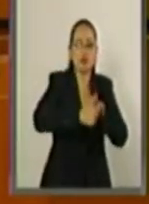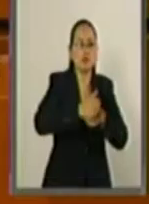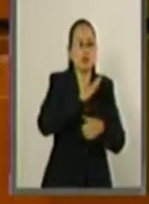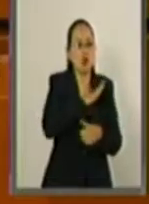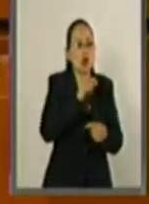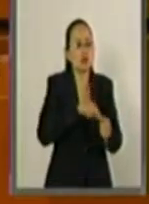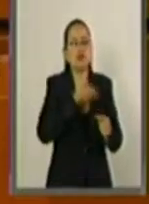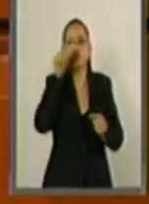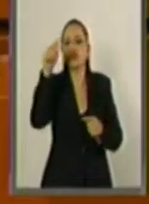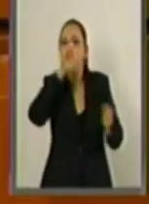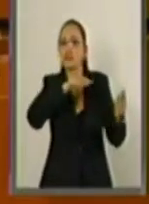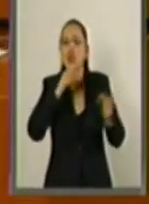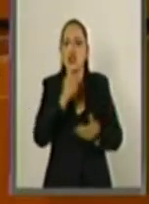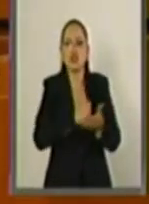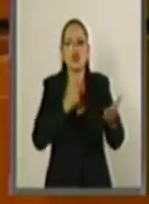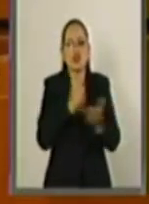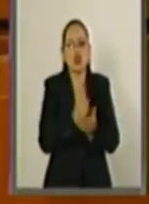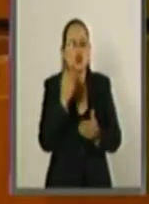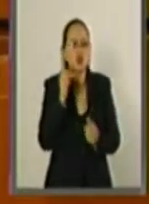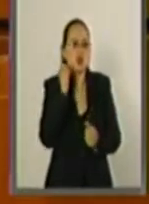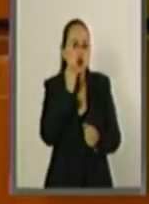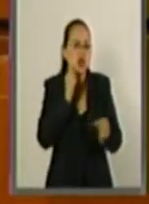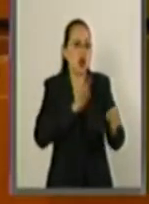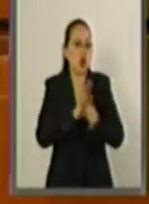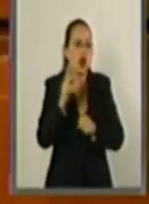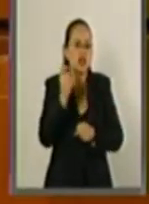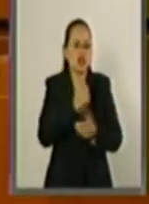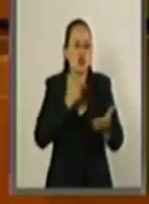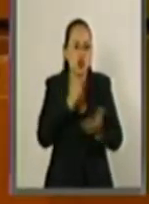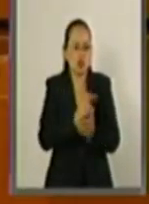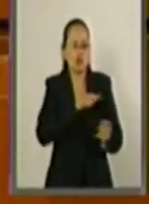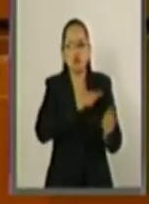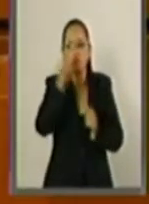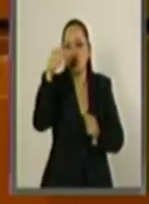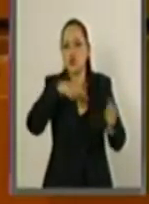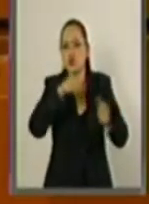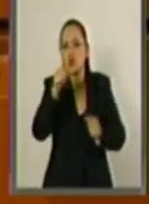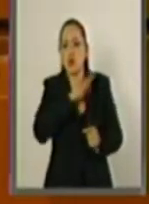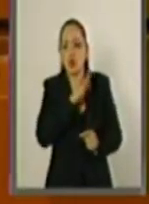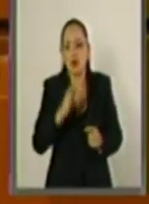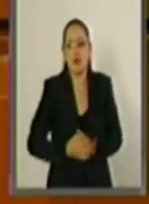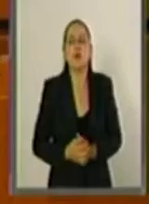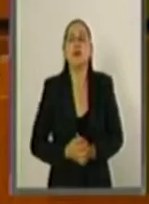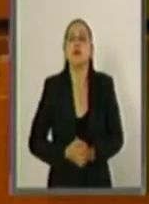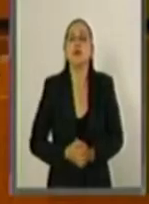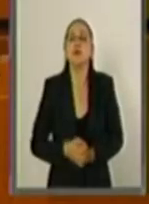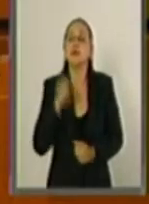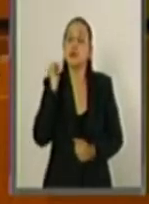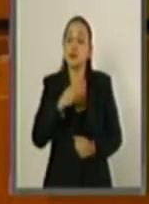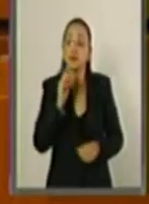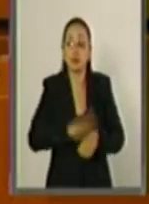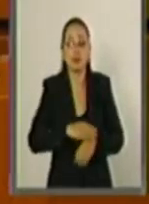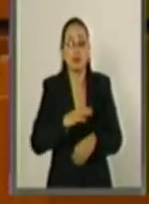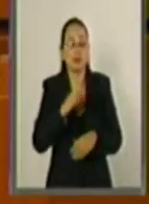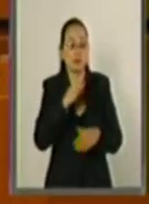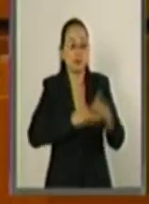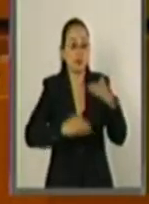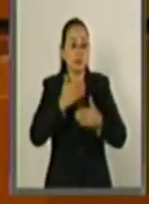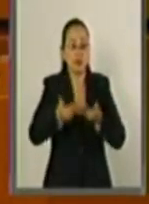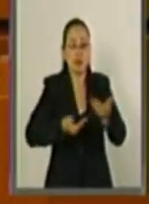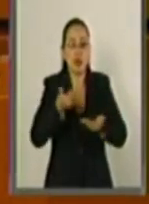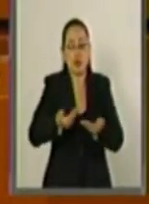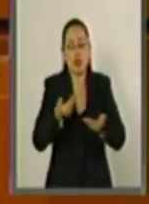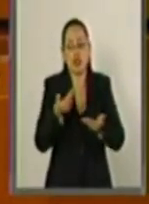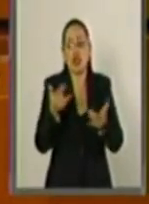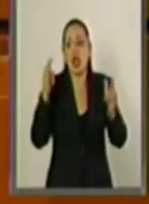volar a cualquier ciudad de los dos países. Con el acuerdo se potencia también el desarrollo de los servicios aéreos de carga